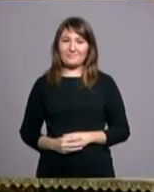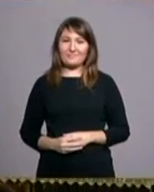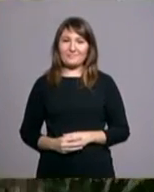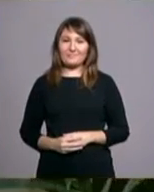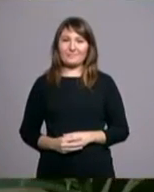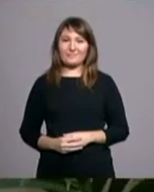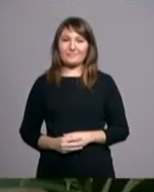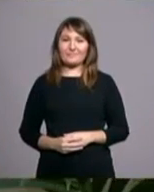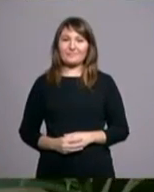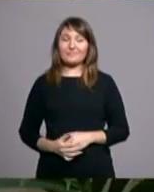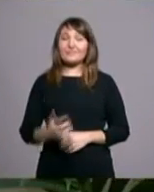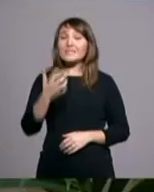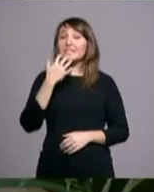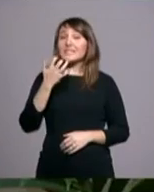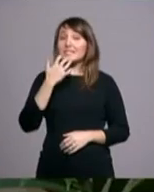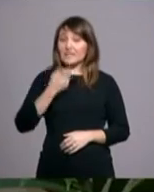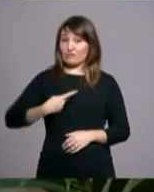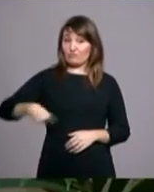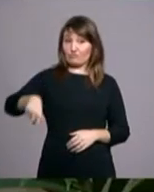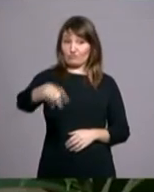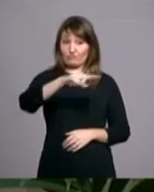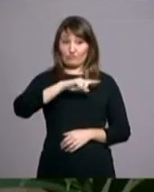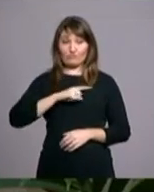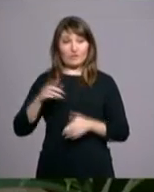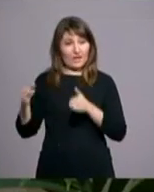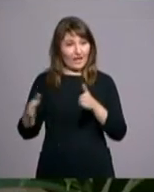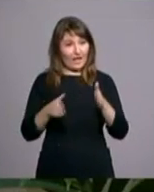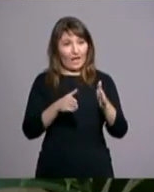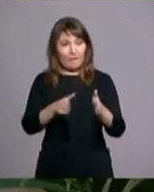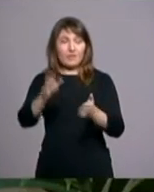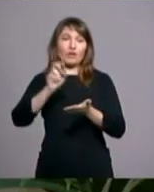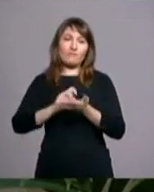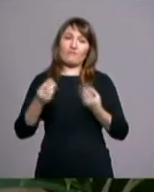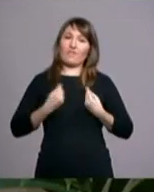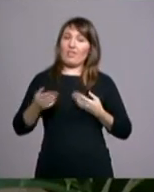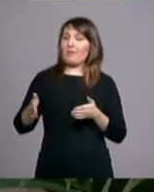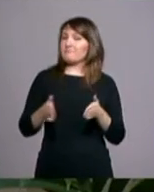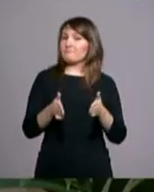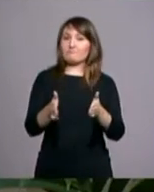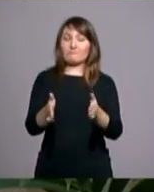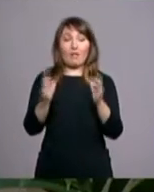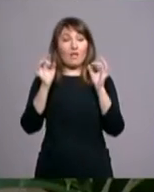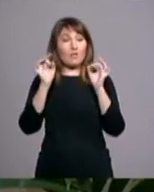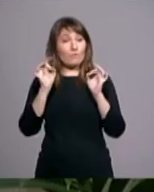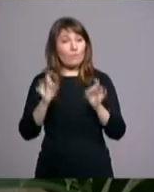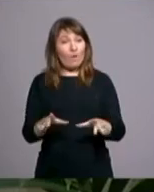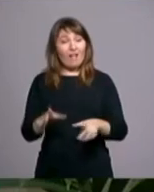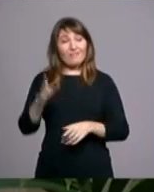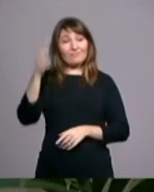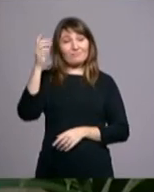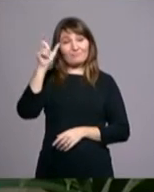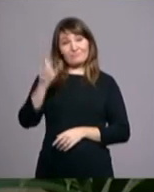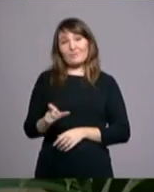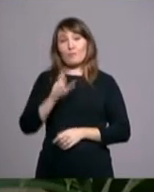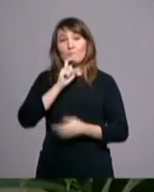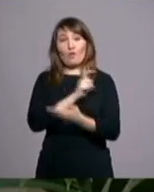Si nosotros caminamos, como nos decía el profeta,